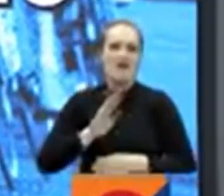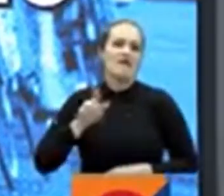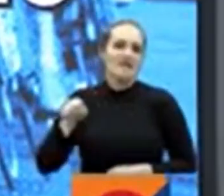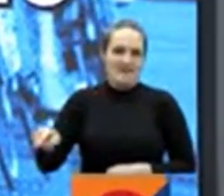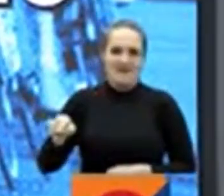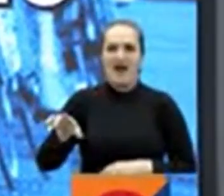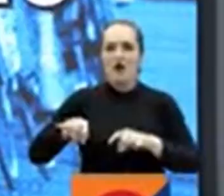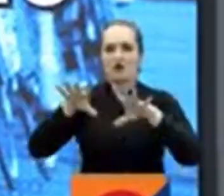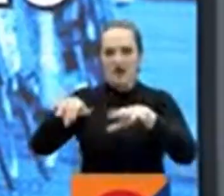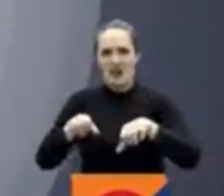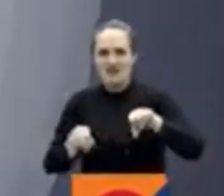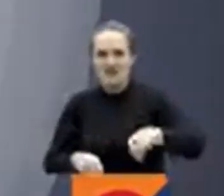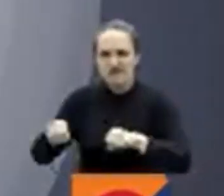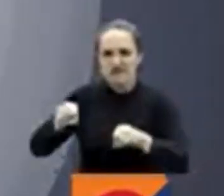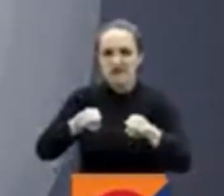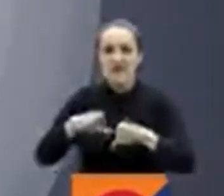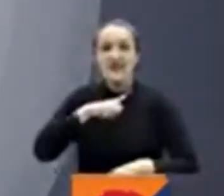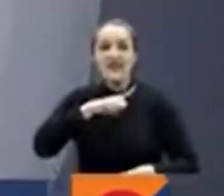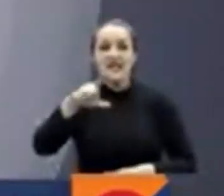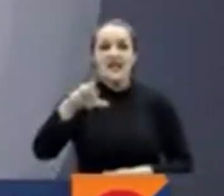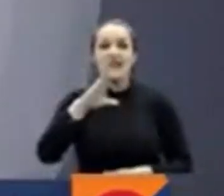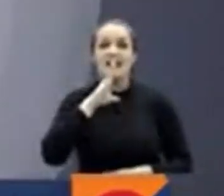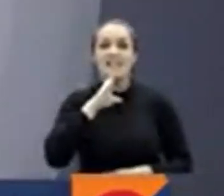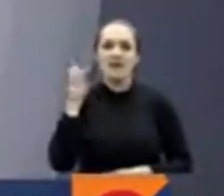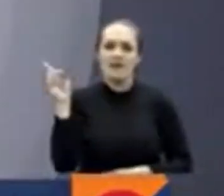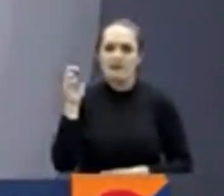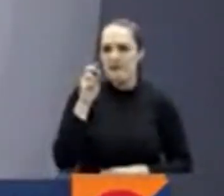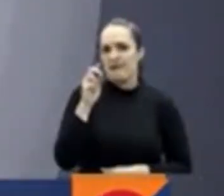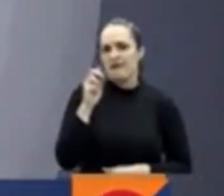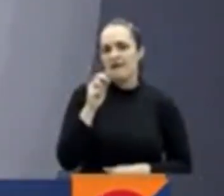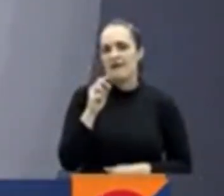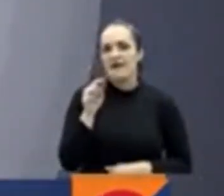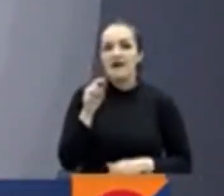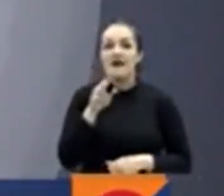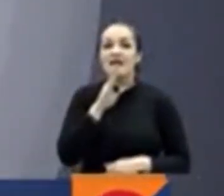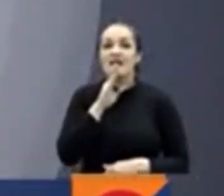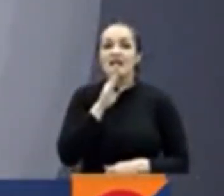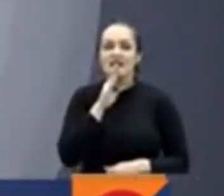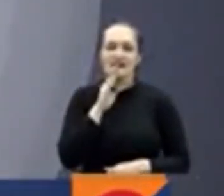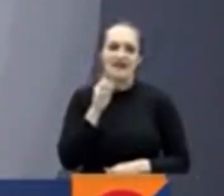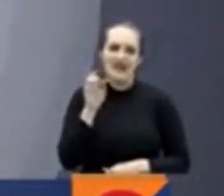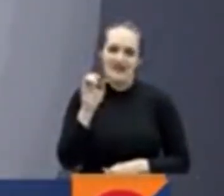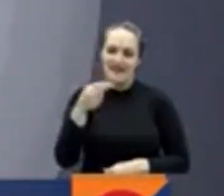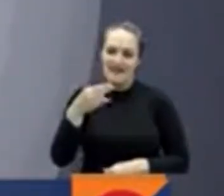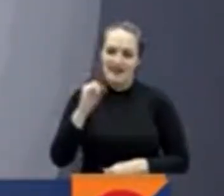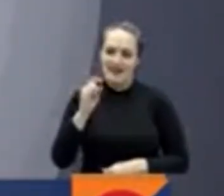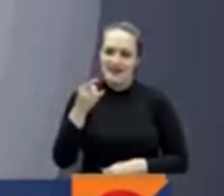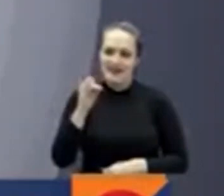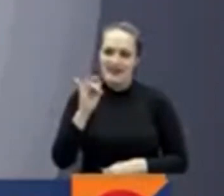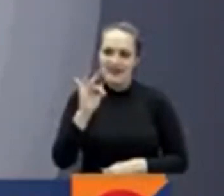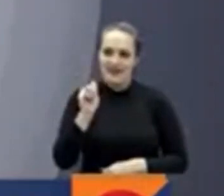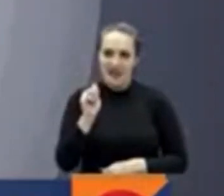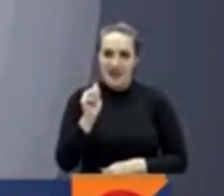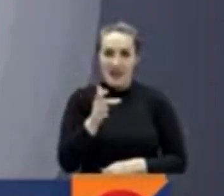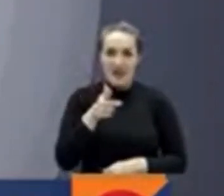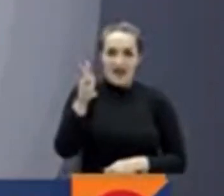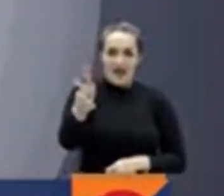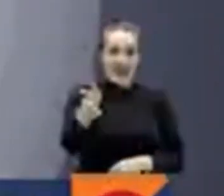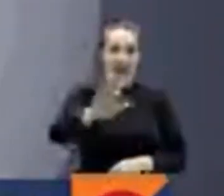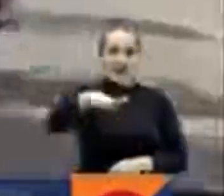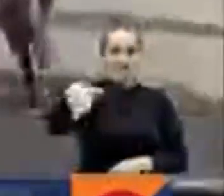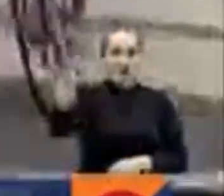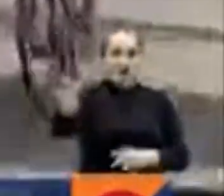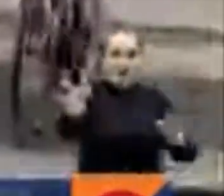el líder del equipo nacional en un video difundido por redes sociales Quintana informó que será gregario del corredor antioqueño